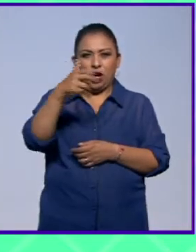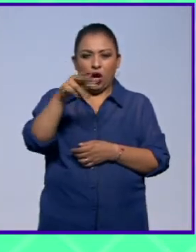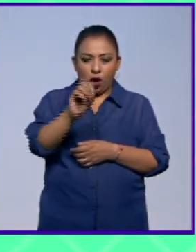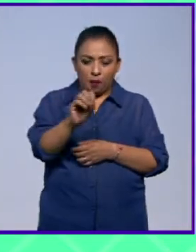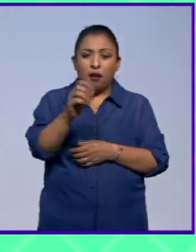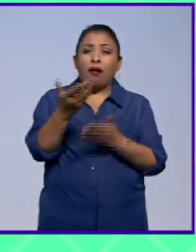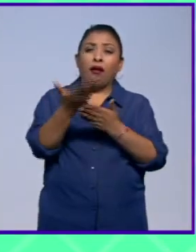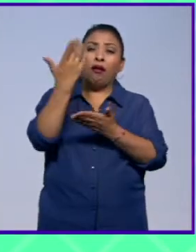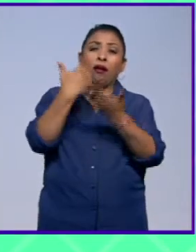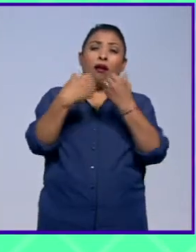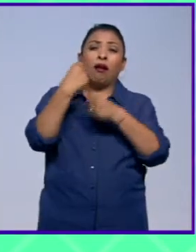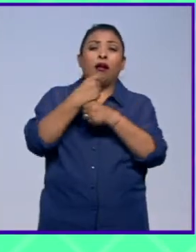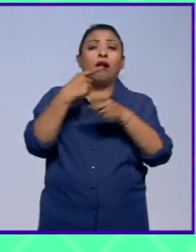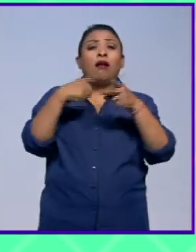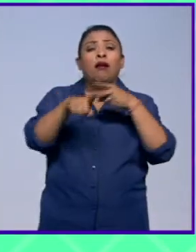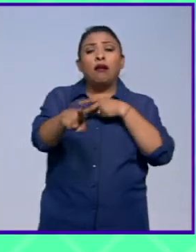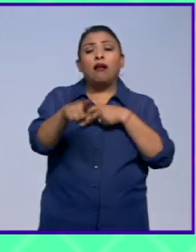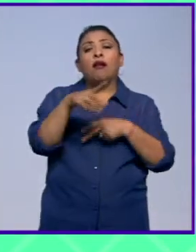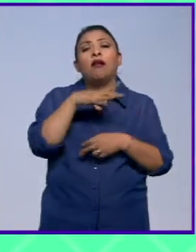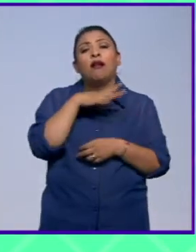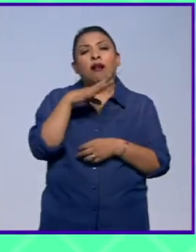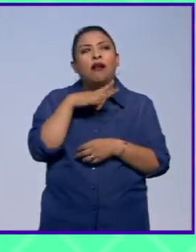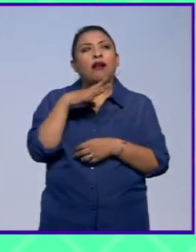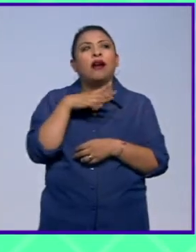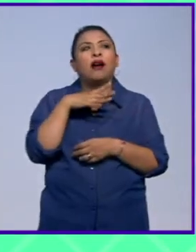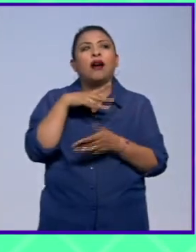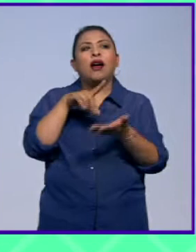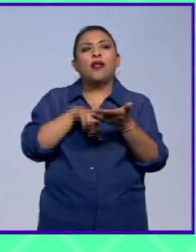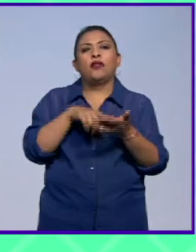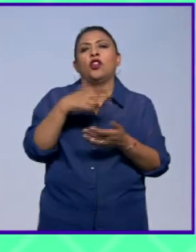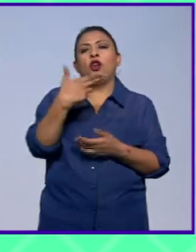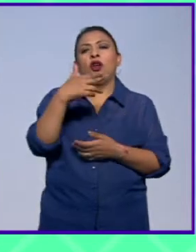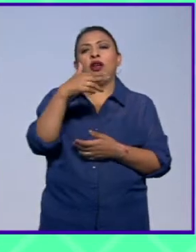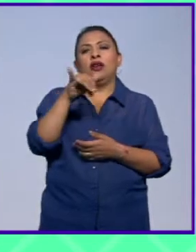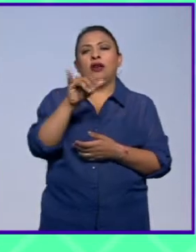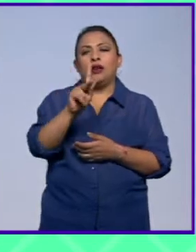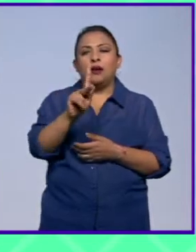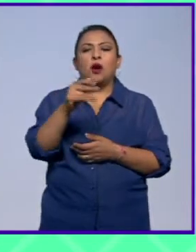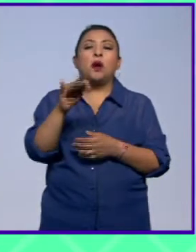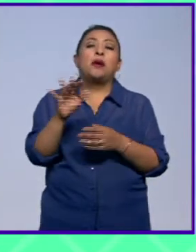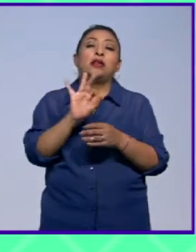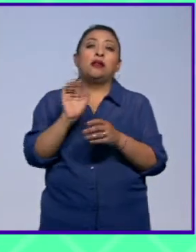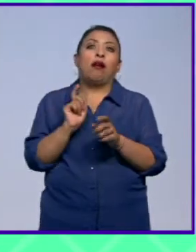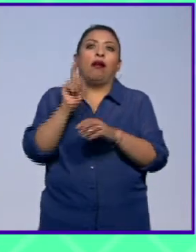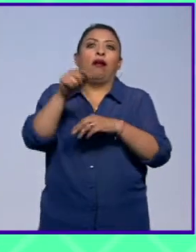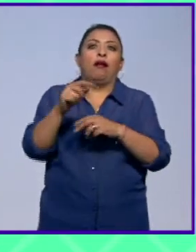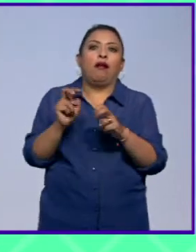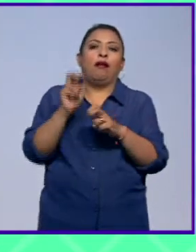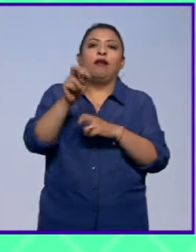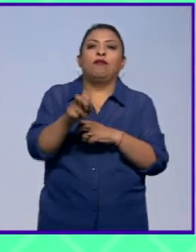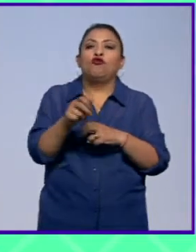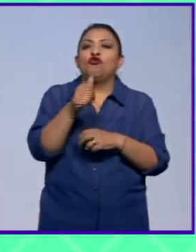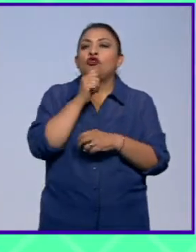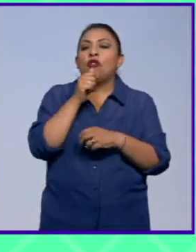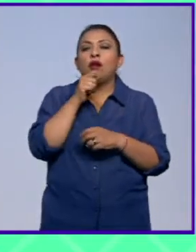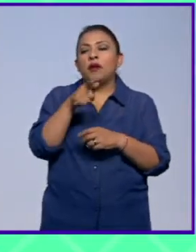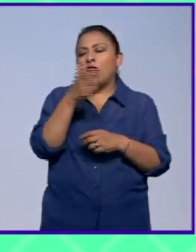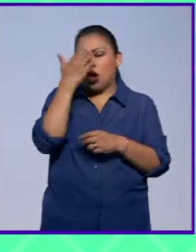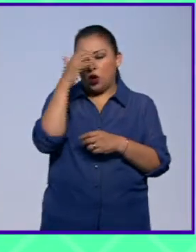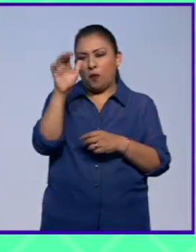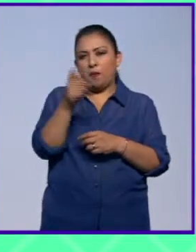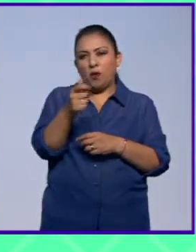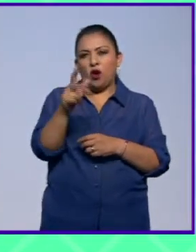Hace muchos años arrancamos teniendo un headliner de hip hop, quizá nos adelantamos un poquito porque todavía no explotaba tanto con Danny Brown,